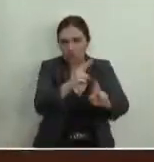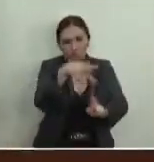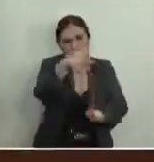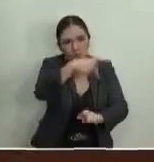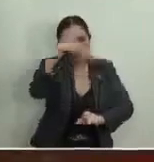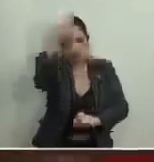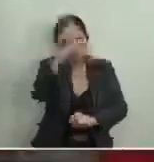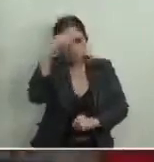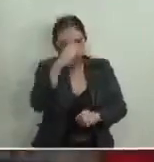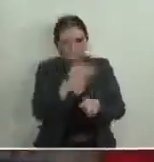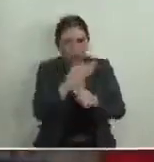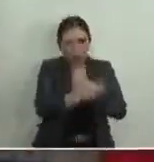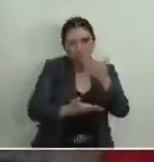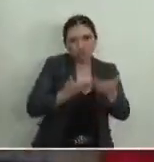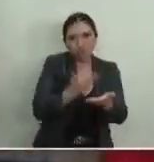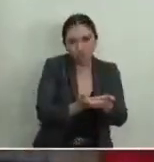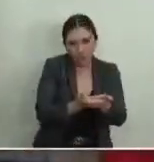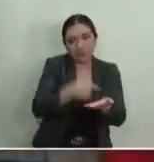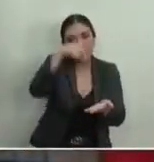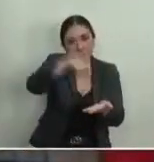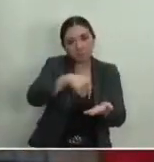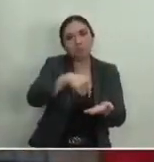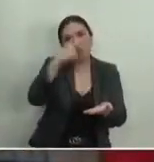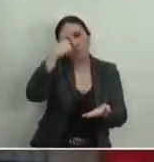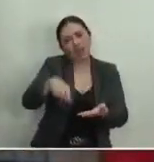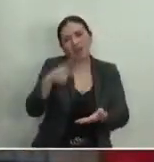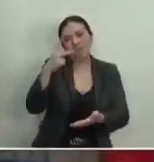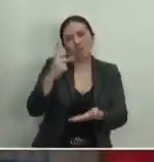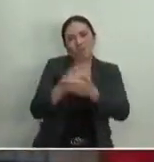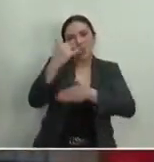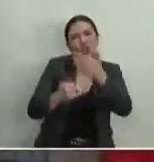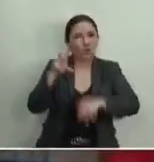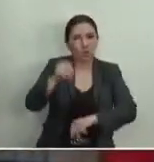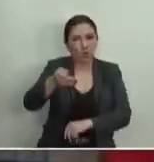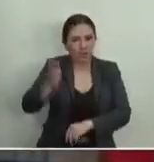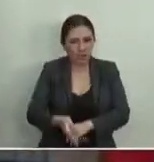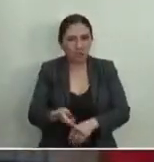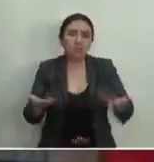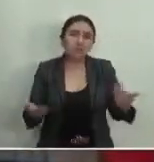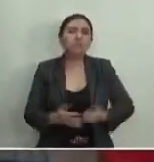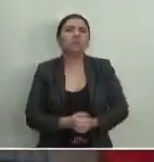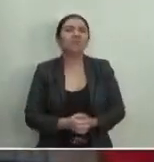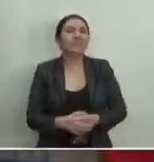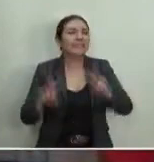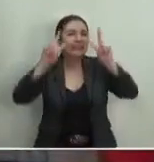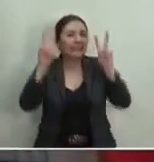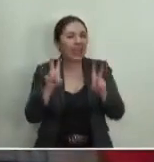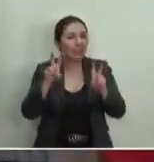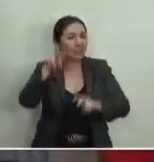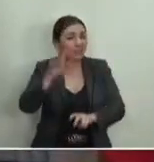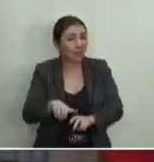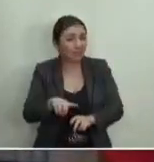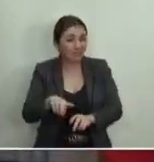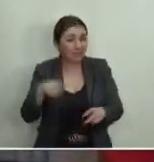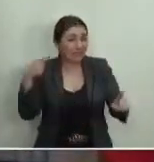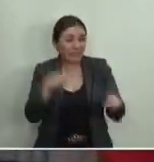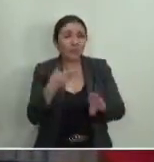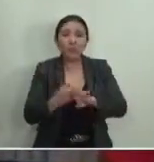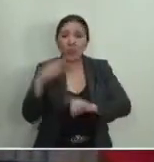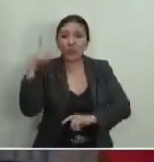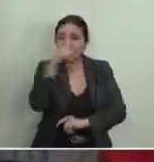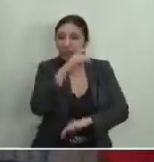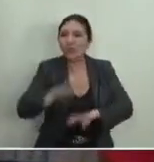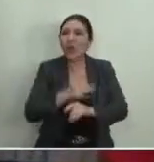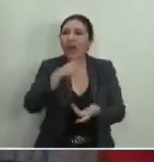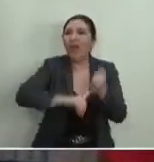que se está sosteniendo en contra del proyecto. Son asuntos muy complejos porque están envueltos en esta